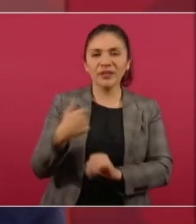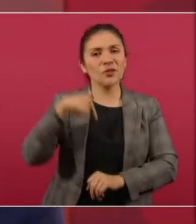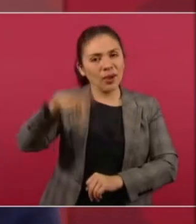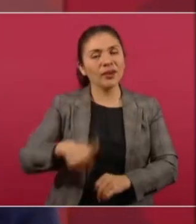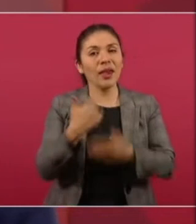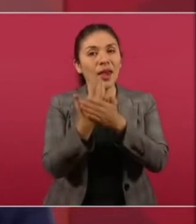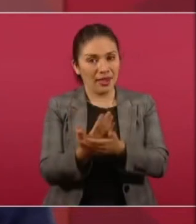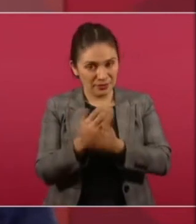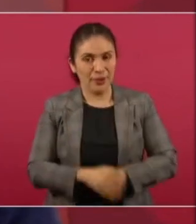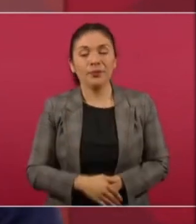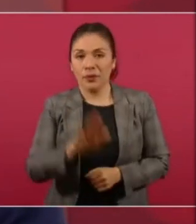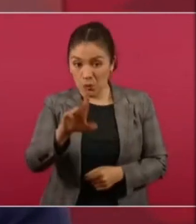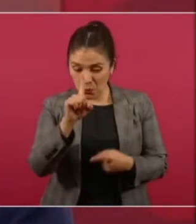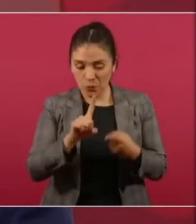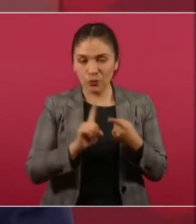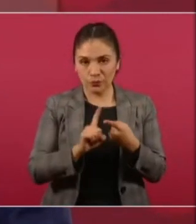Esa es una.